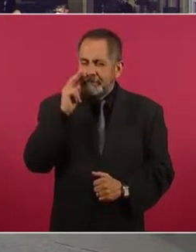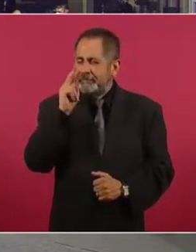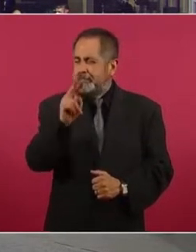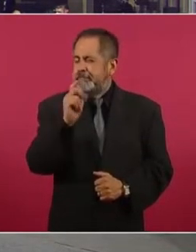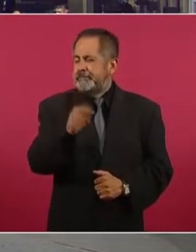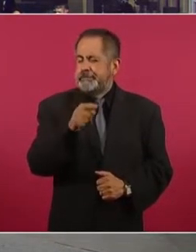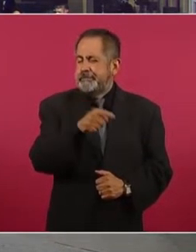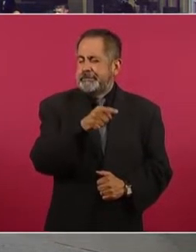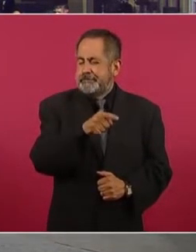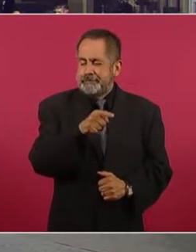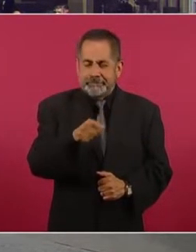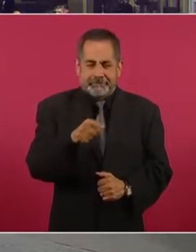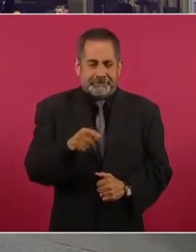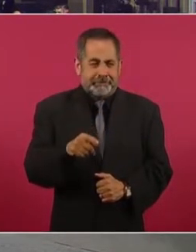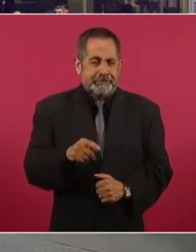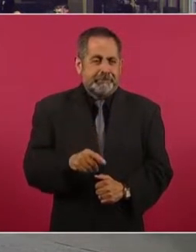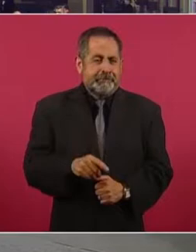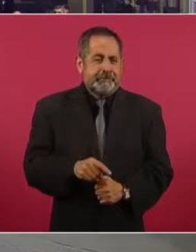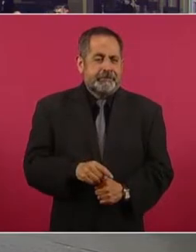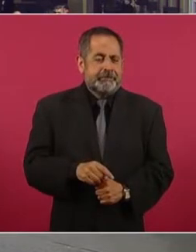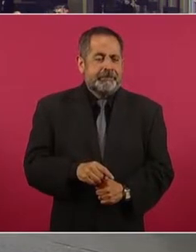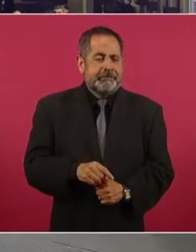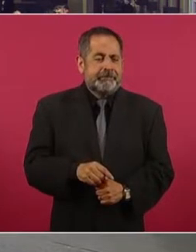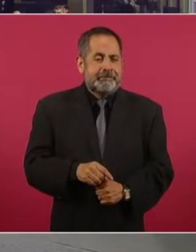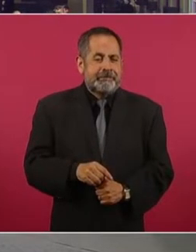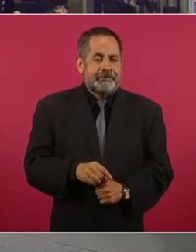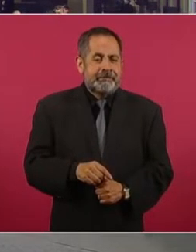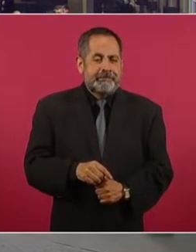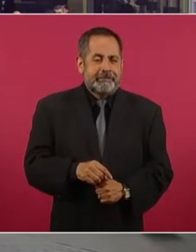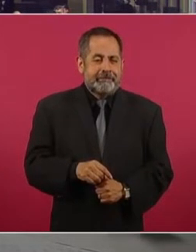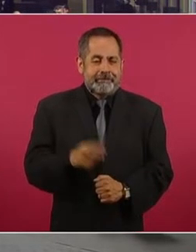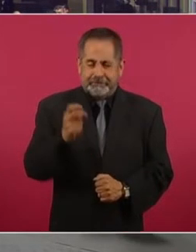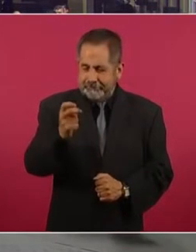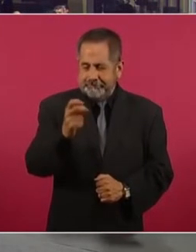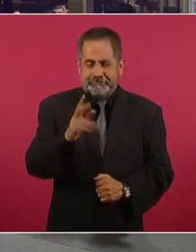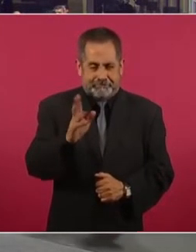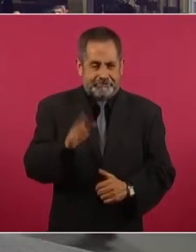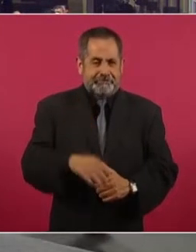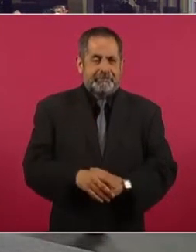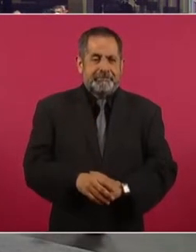aquí está Sergio.